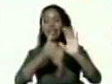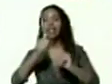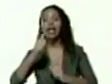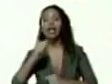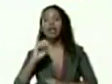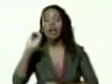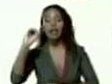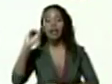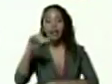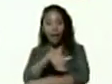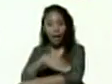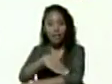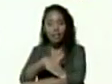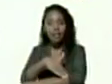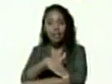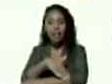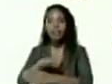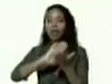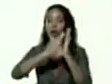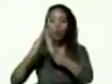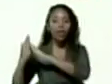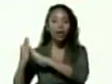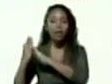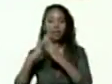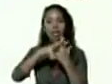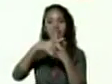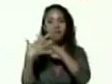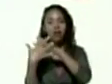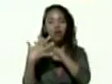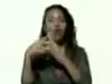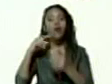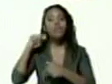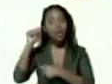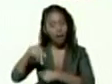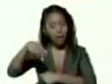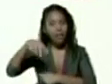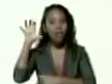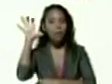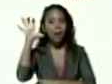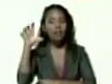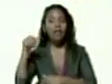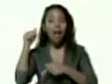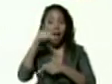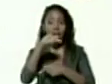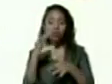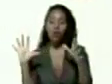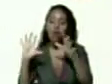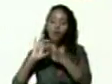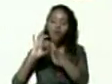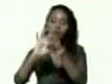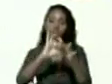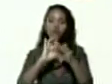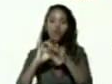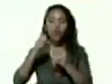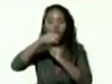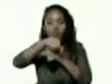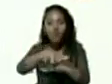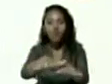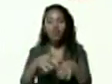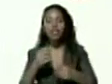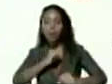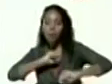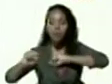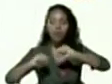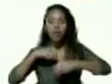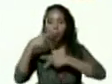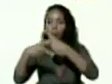calles de comunidades y barrios del país esto es la red de articulación y acción sociopolítica a nivel